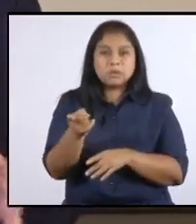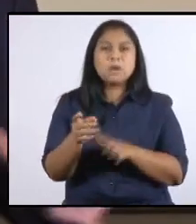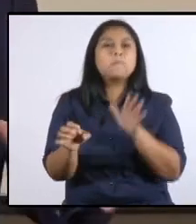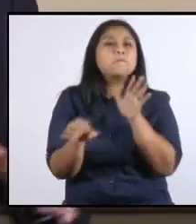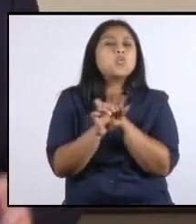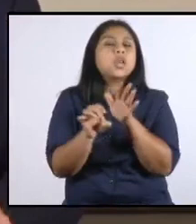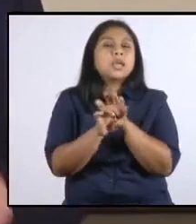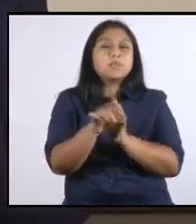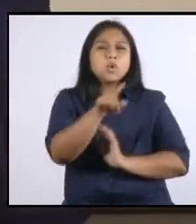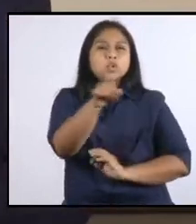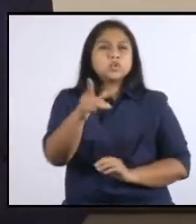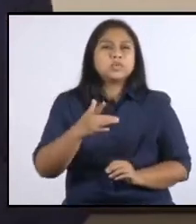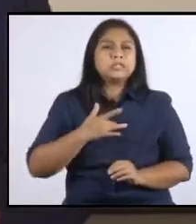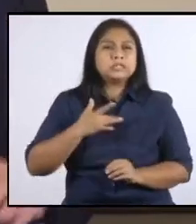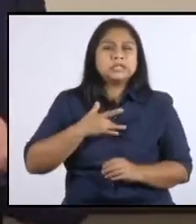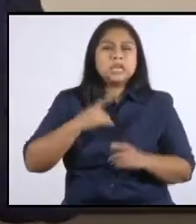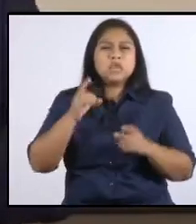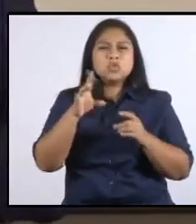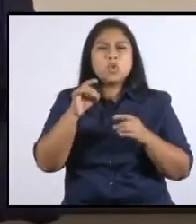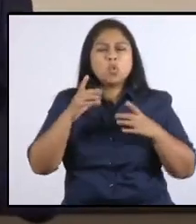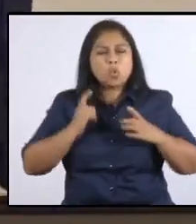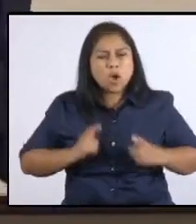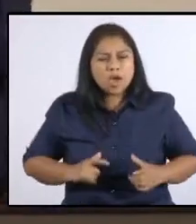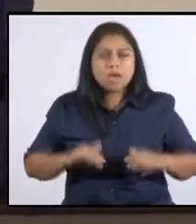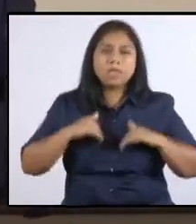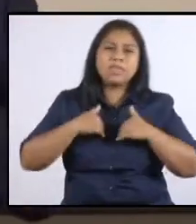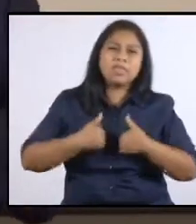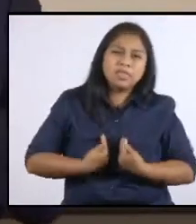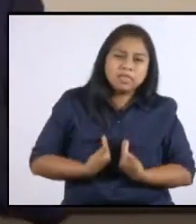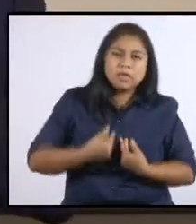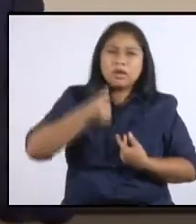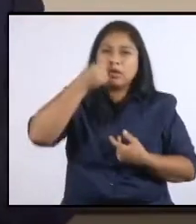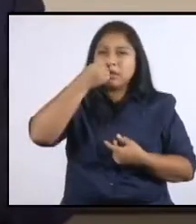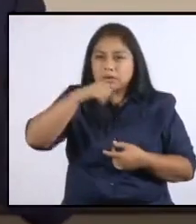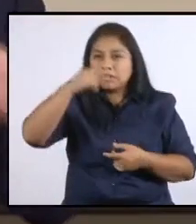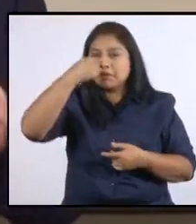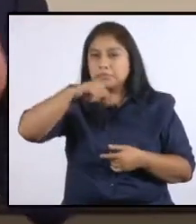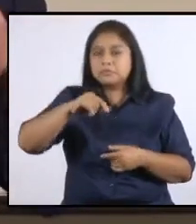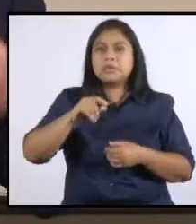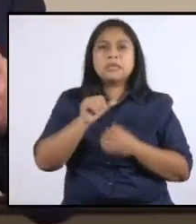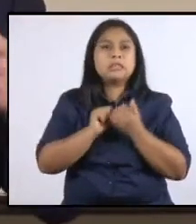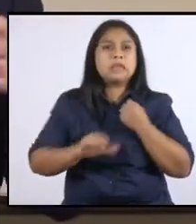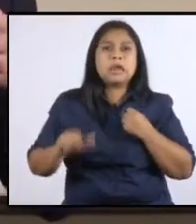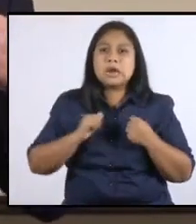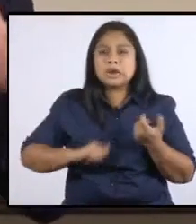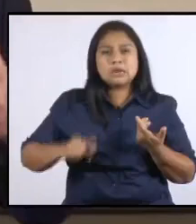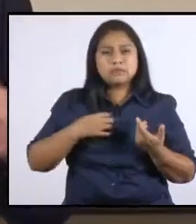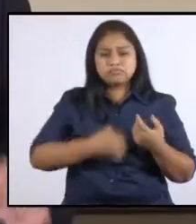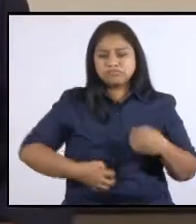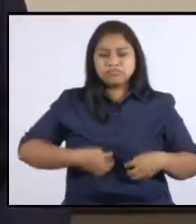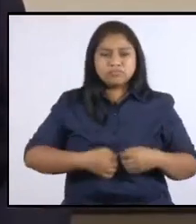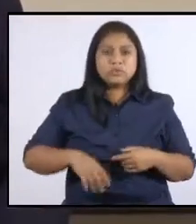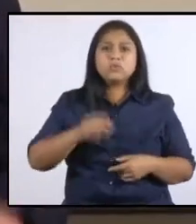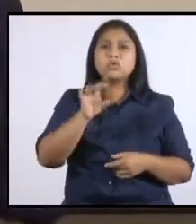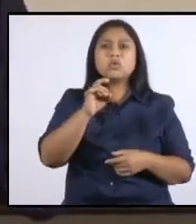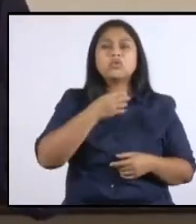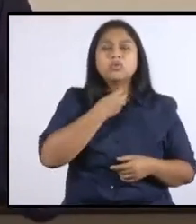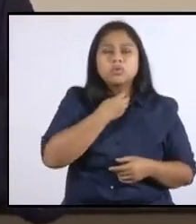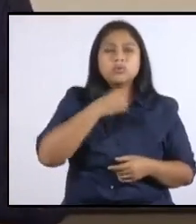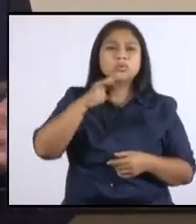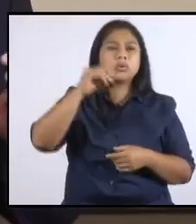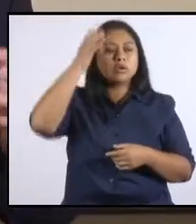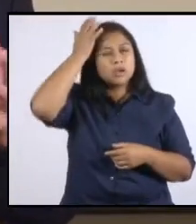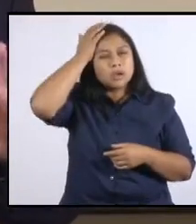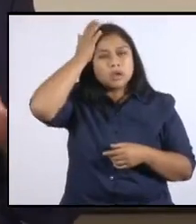presenta síntomas como dolor de cuerpo, cansancio, goteo nasal, diarrea, fiebre, dolor de cabeza, dolor de garganta o